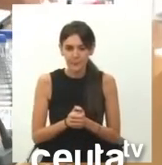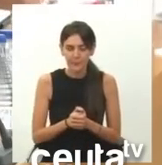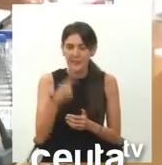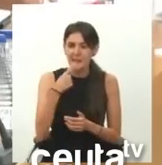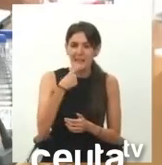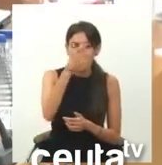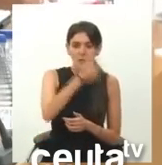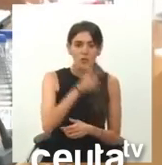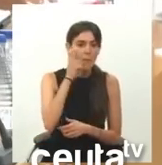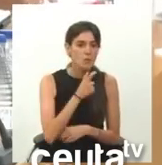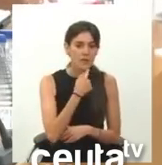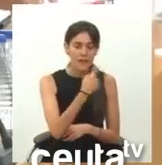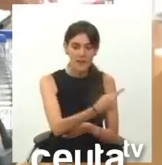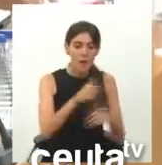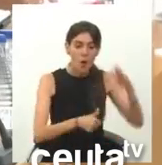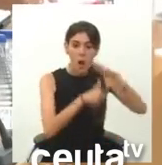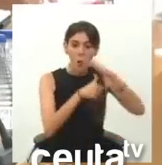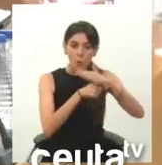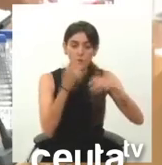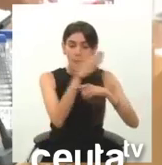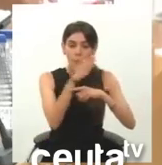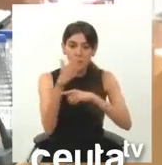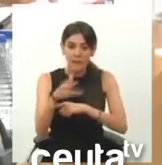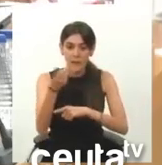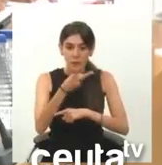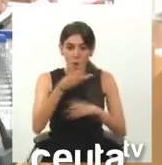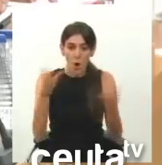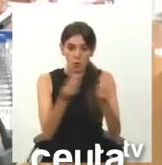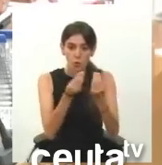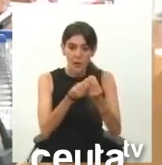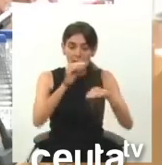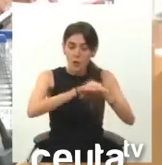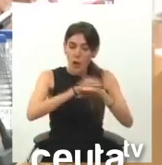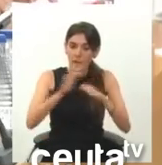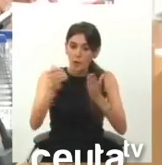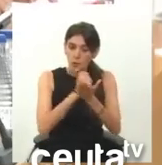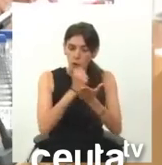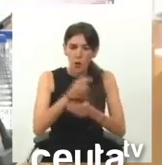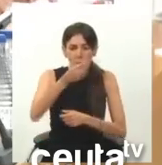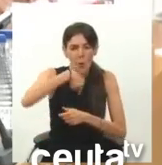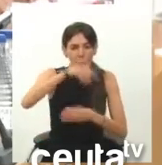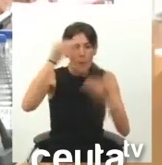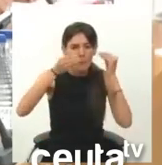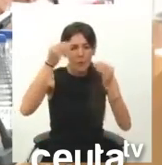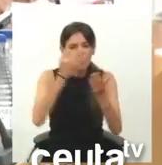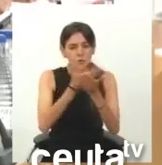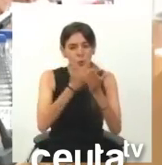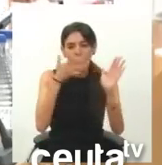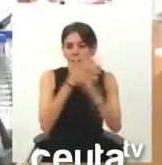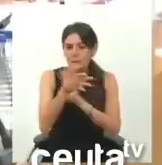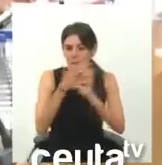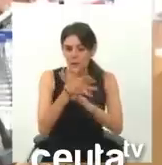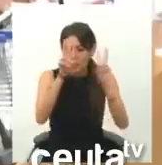Decía el señor Mustafa que en una junta de portavoces entre ustedes, entre los amigotes, usted contó la conversación